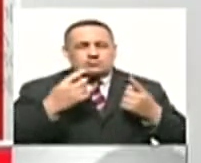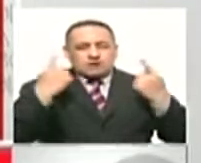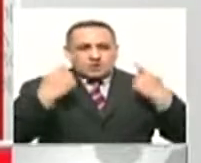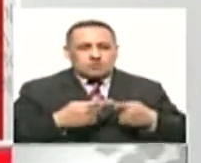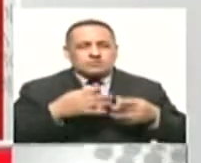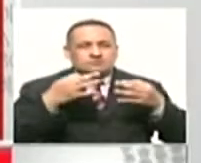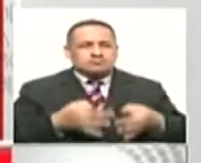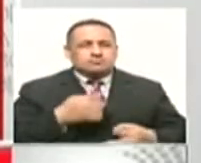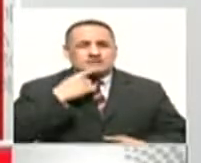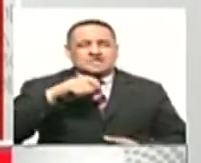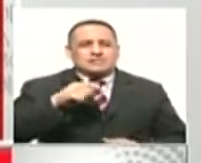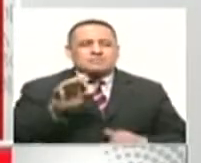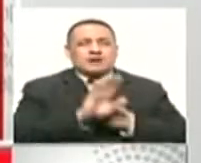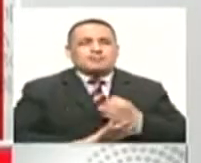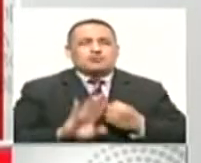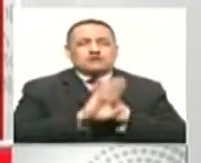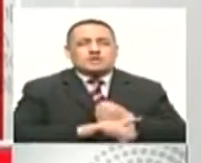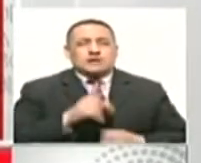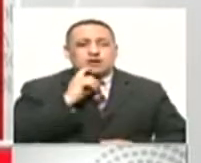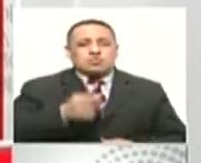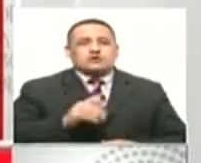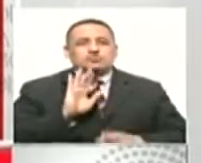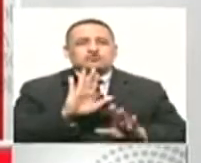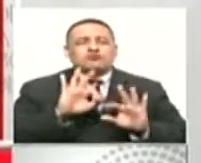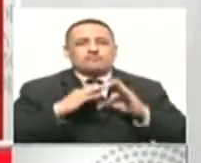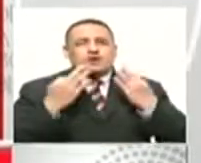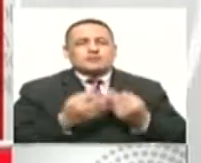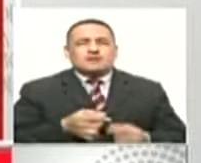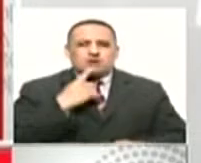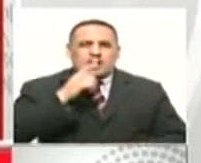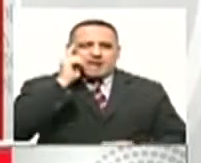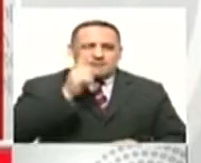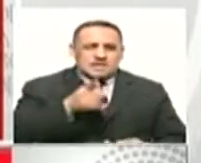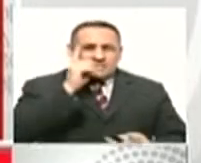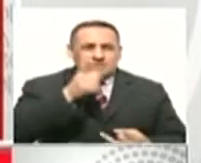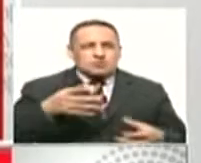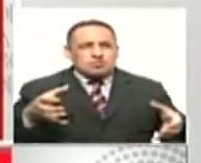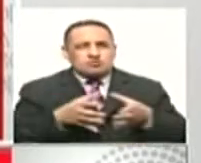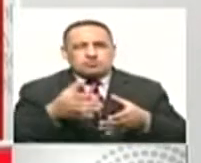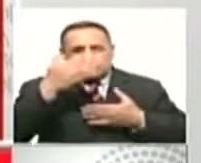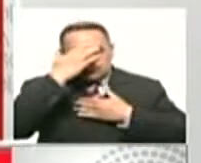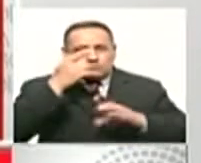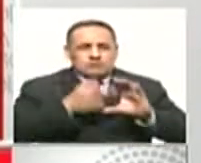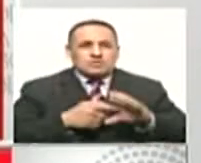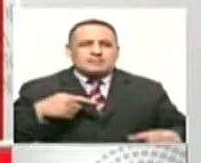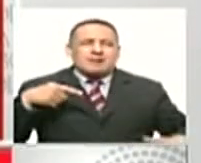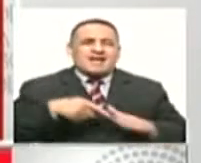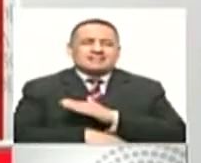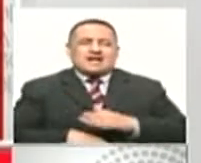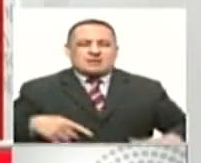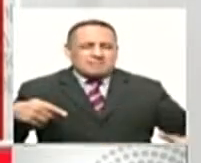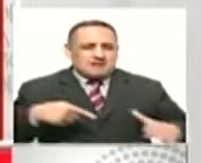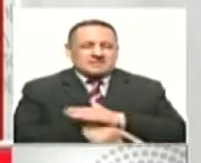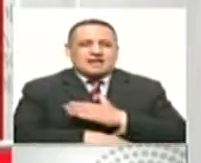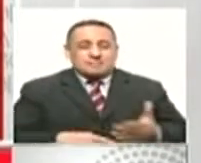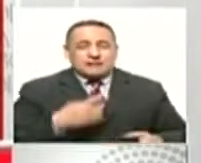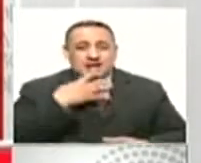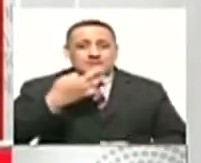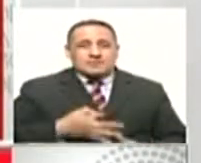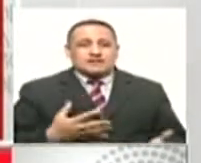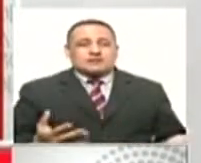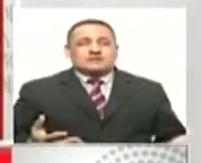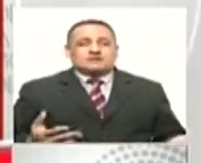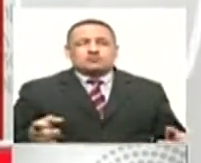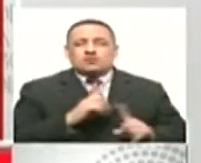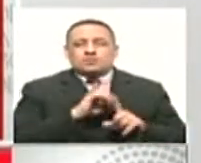comentaba que el motor más importante de crecimiento es el sector privado y entonces tenemos que ver cómo